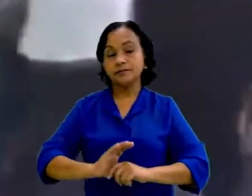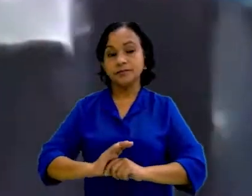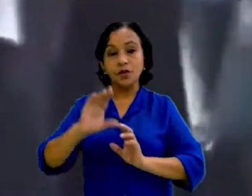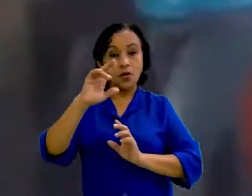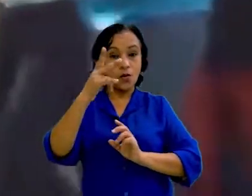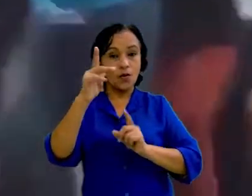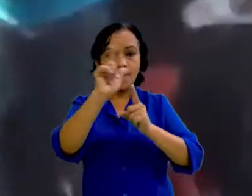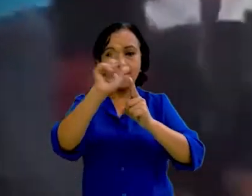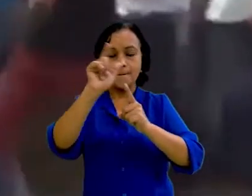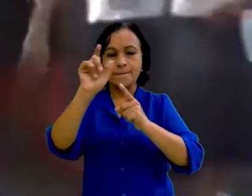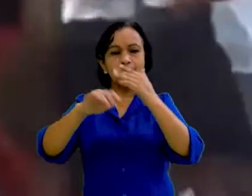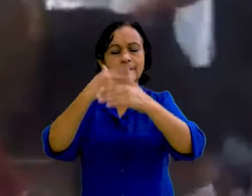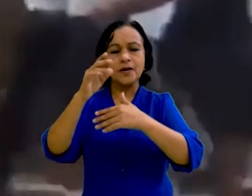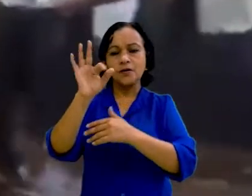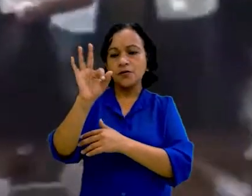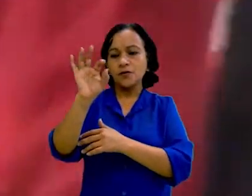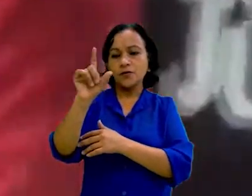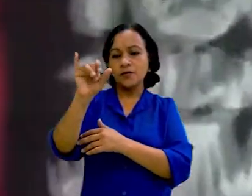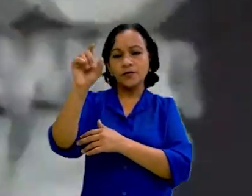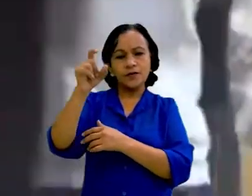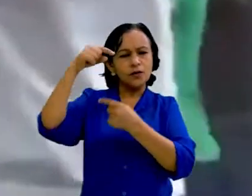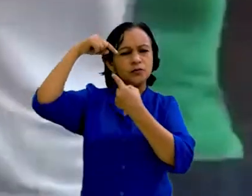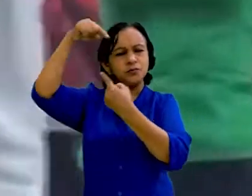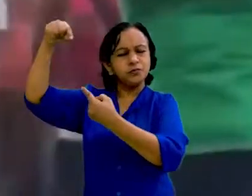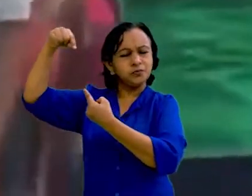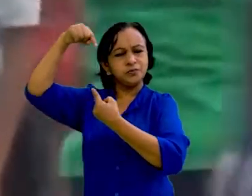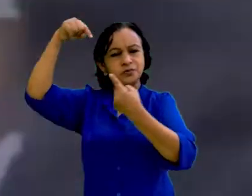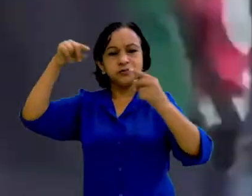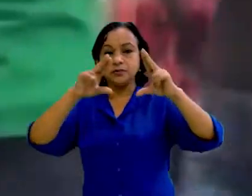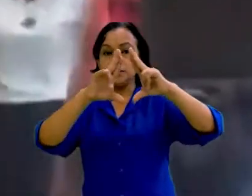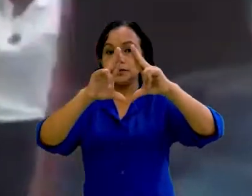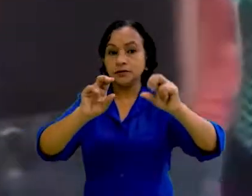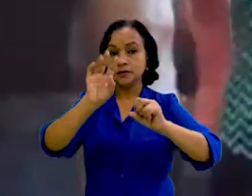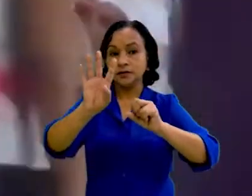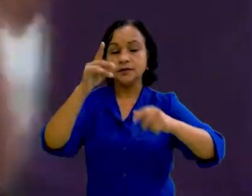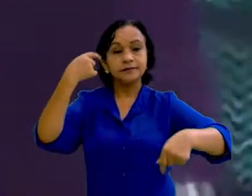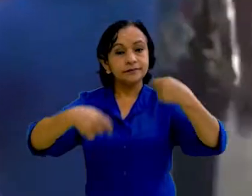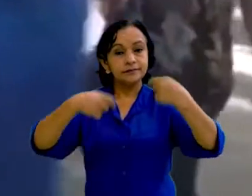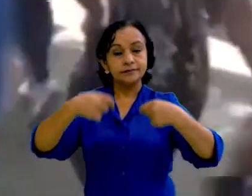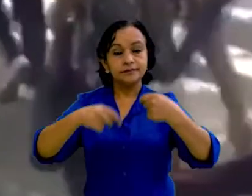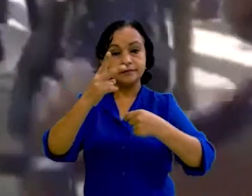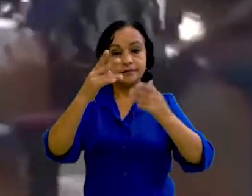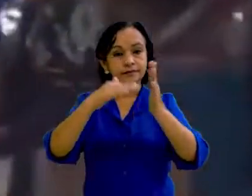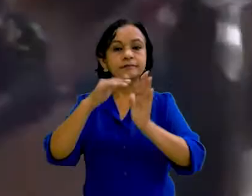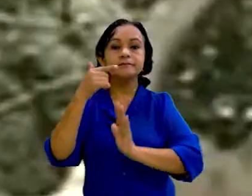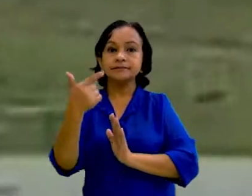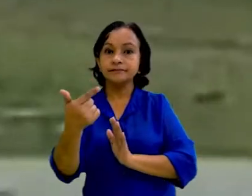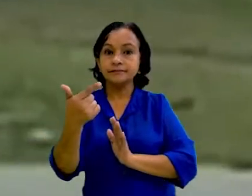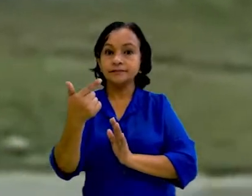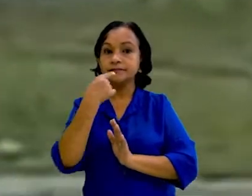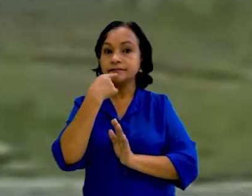Ocho meses después, el huracán Félix, de categoría 5, penetró en el territorio nicaragüense el 4 de septiembre del año 2007.